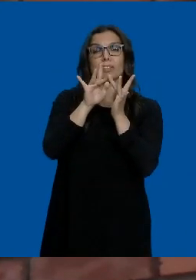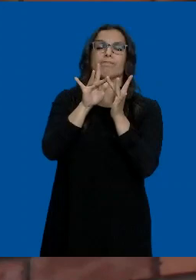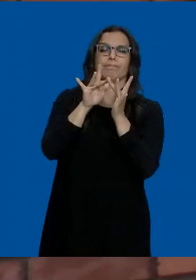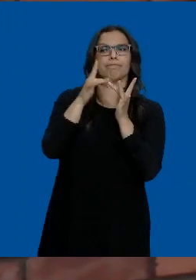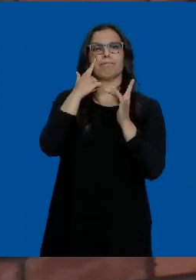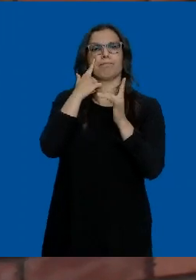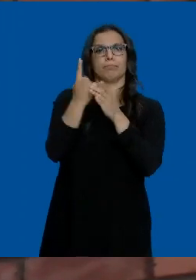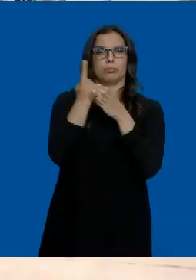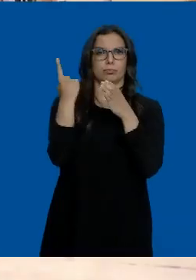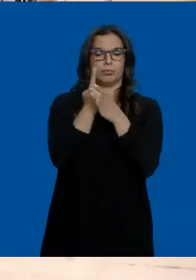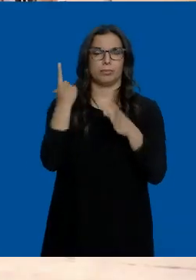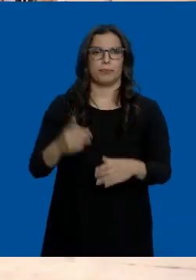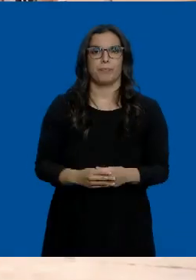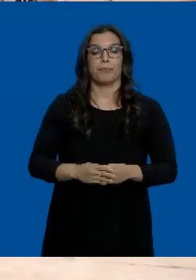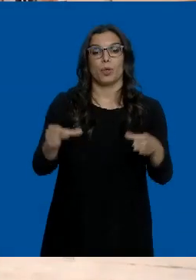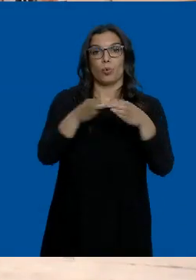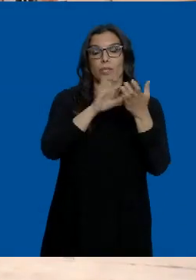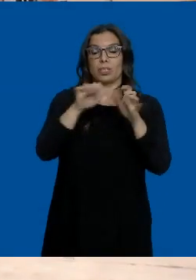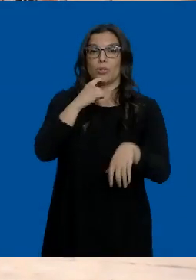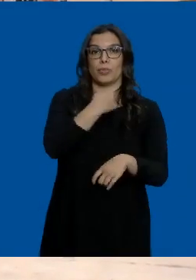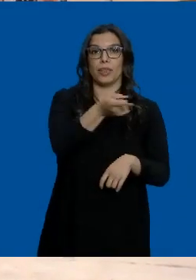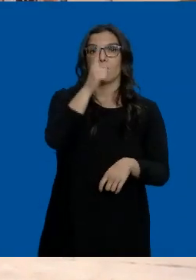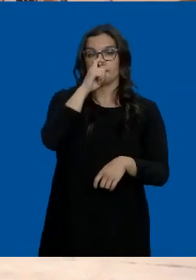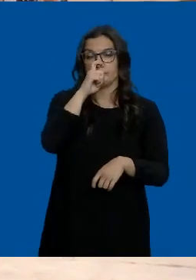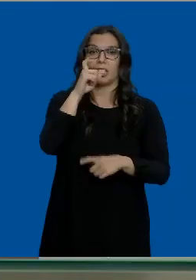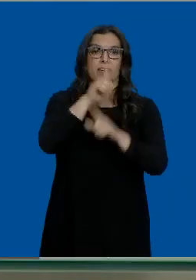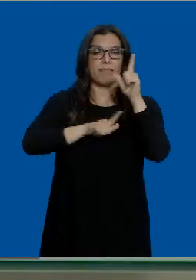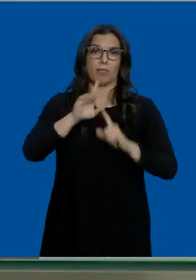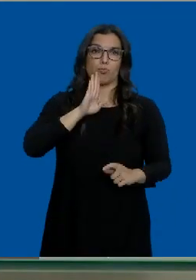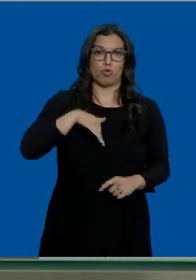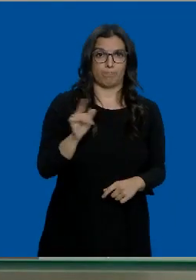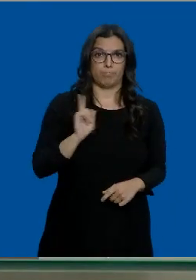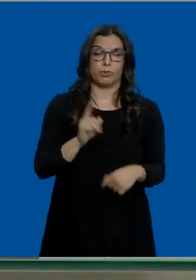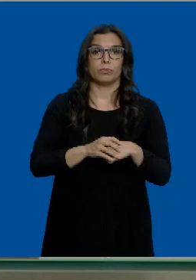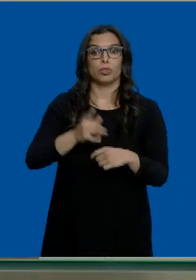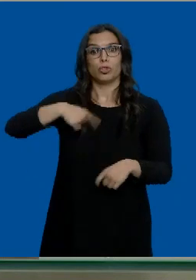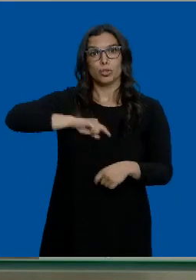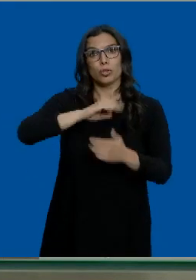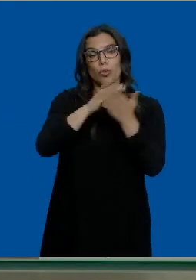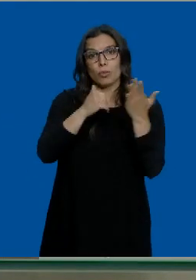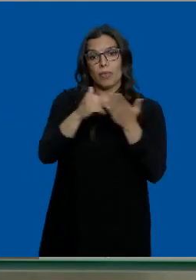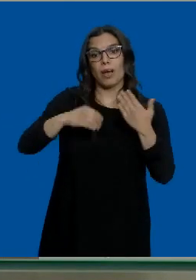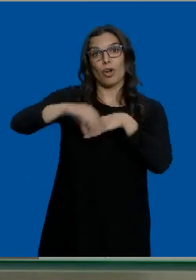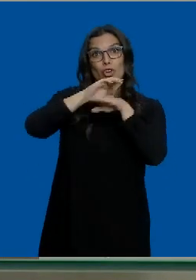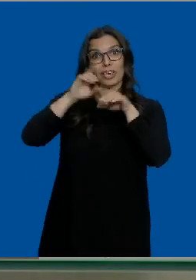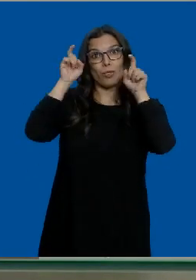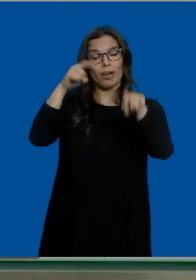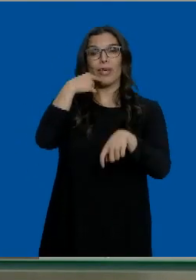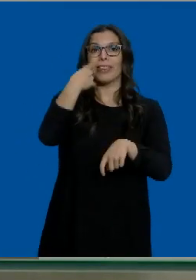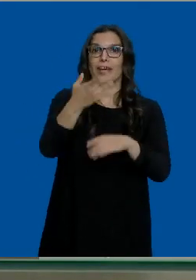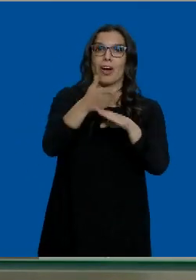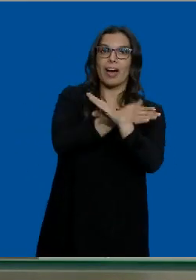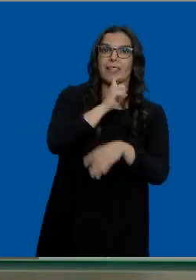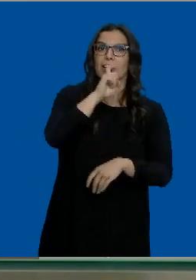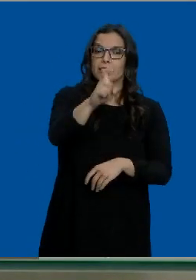estudiantes que han estado en la isla. Desde la Junta se recuerda lo inoportuno de esos viajes. En nuestra comunidad la indicación de la Consejería de Educación